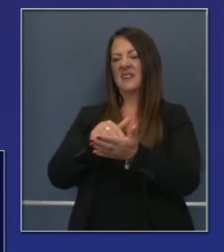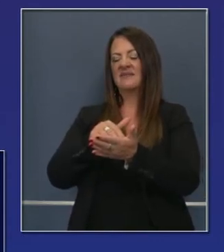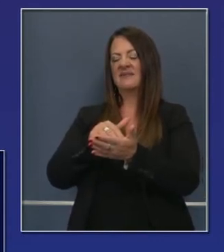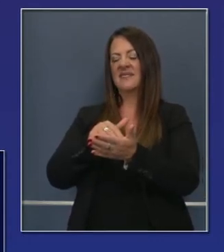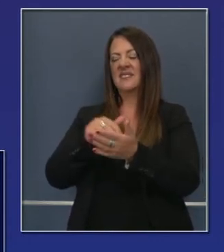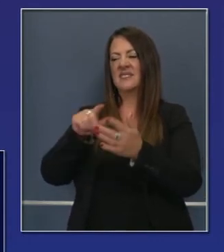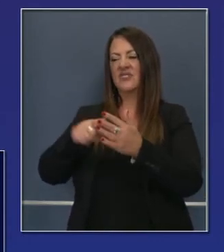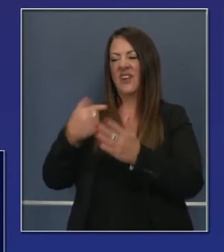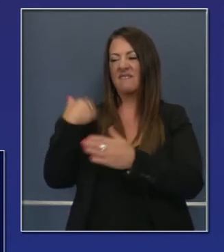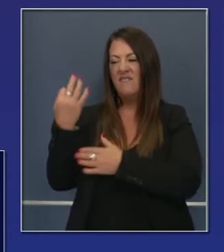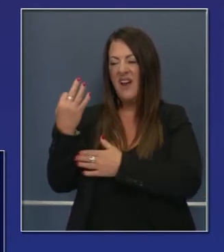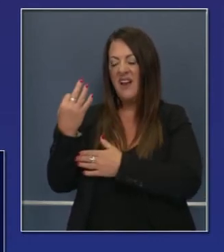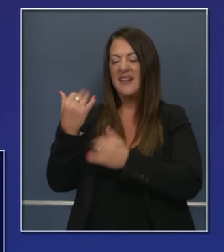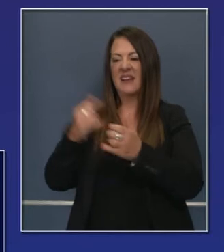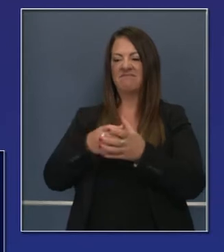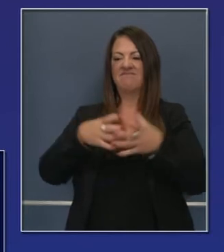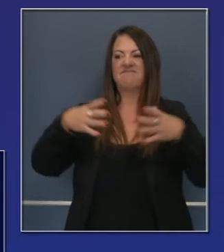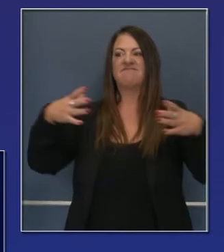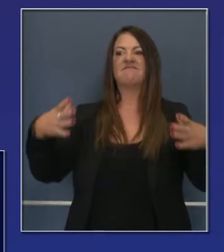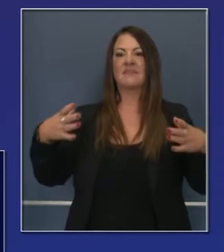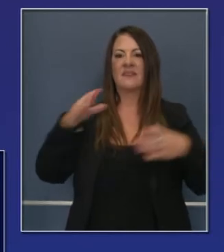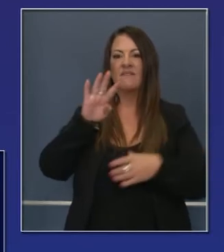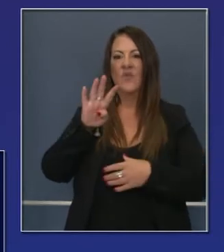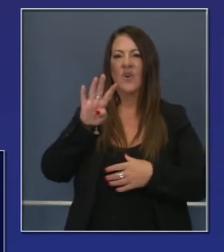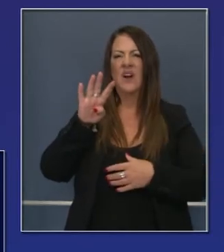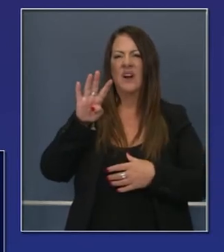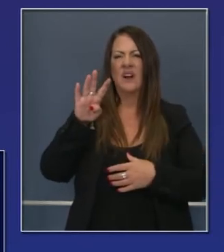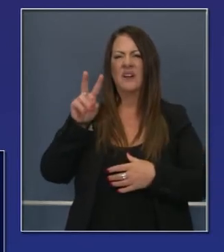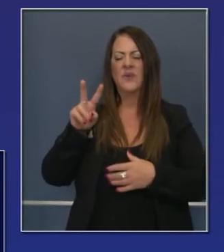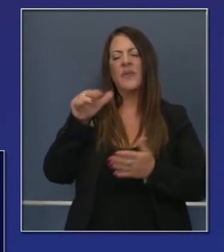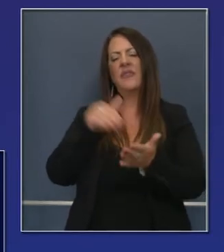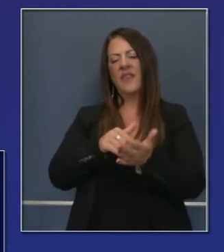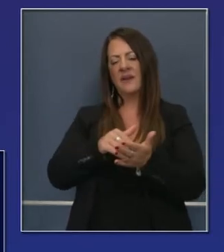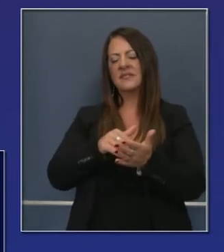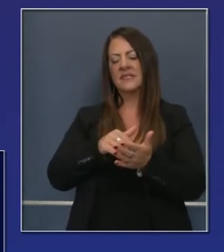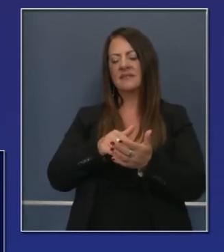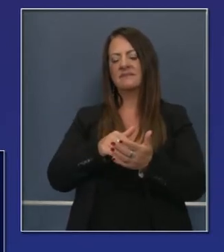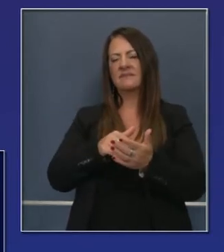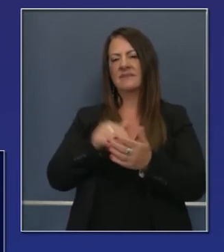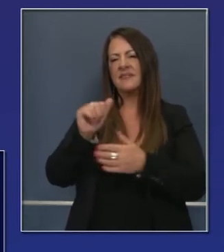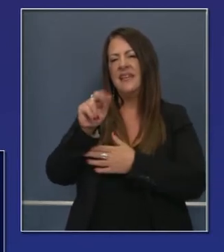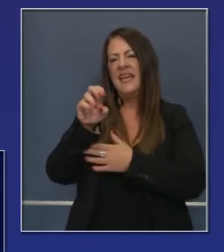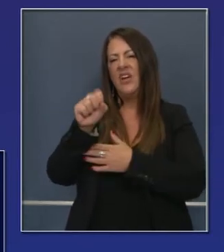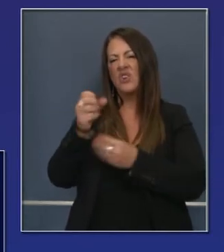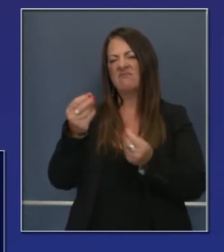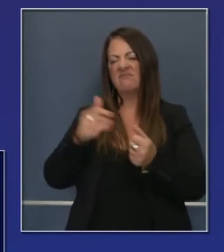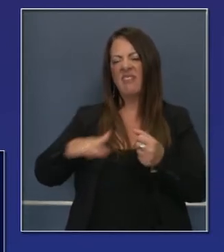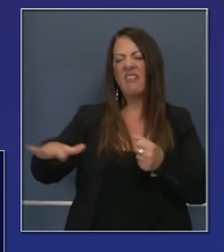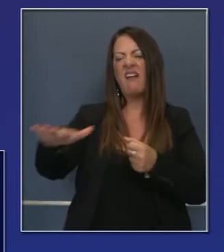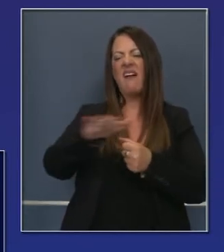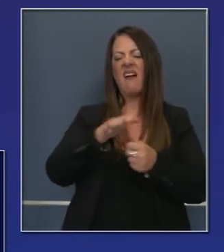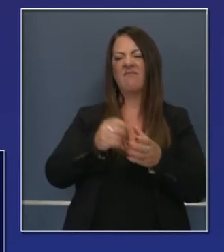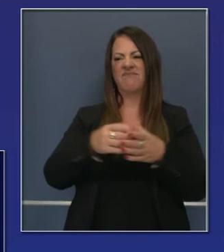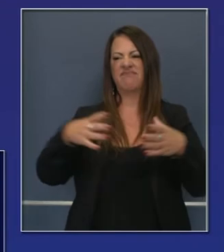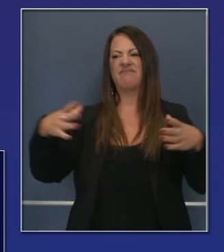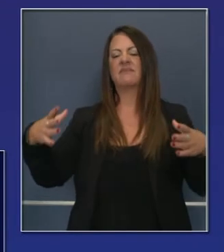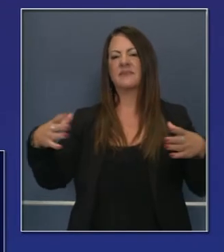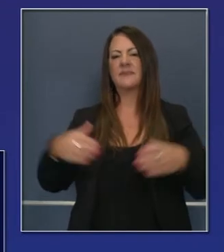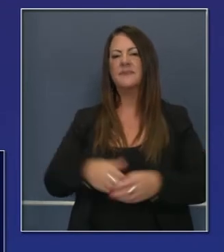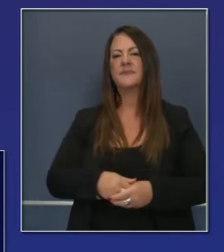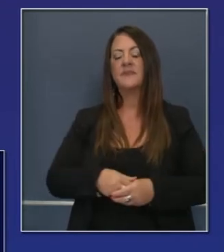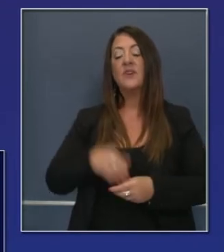Más de 42 mil acres quemados. Estamos monitoreándolo muy de cerca. Pues eso es todo. Entonces, en términos generales